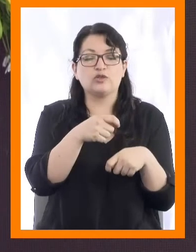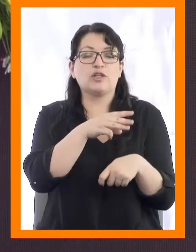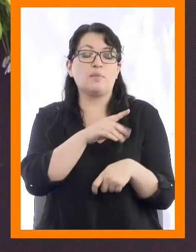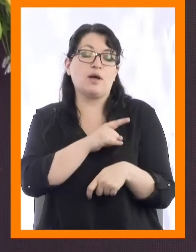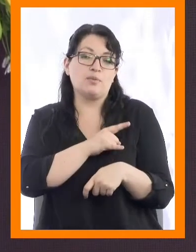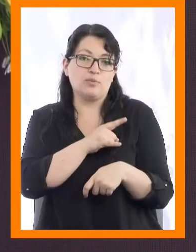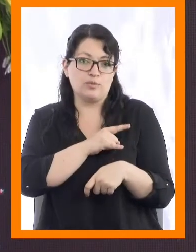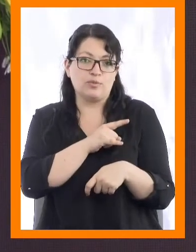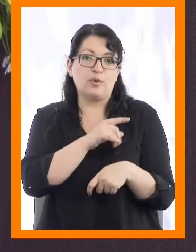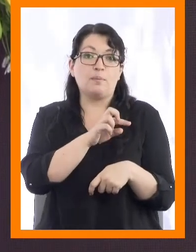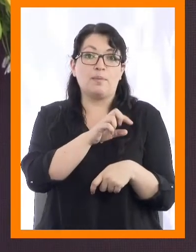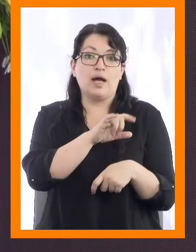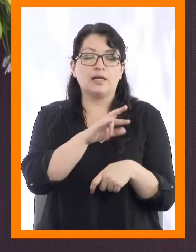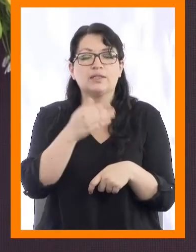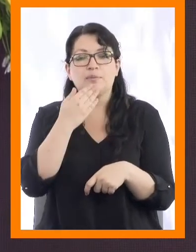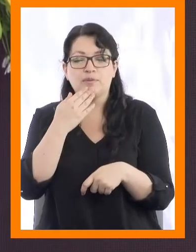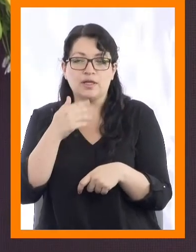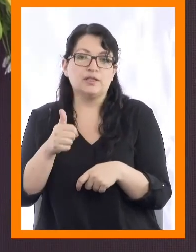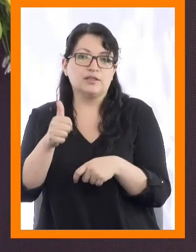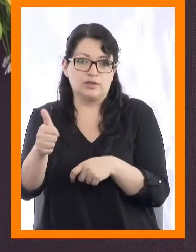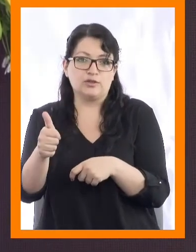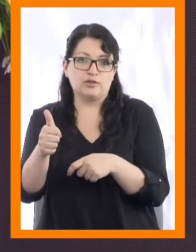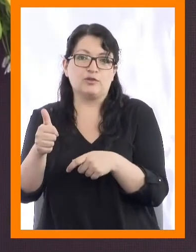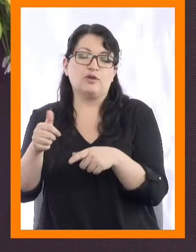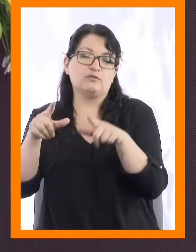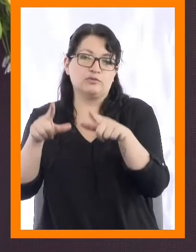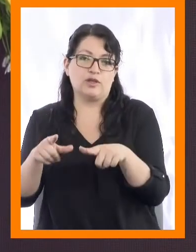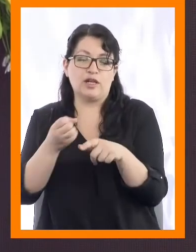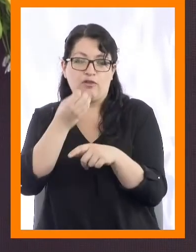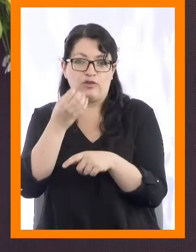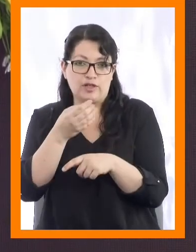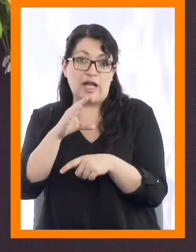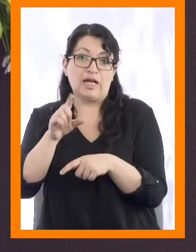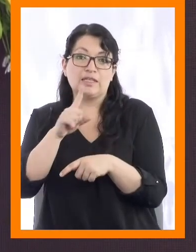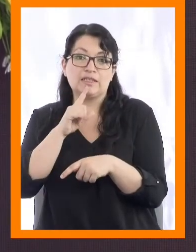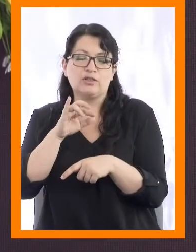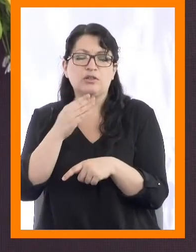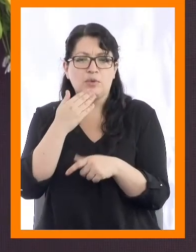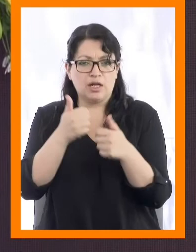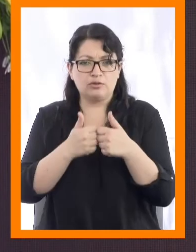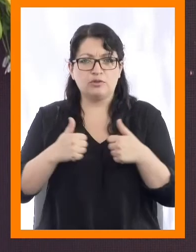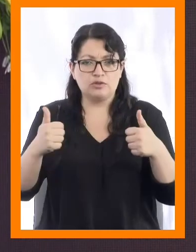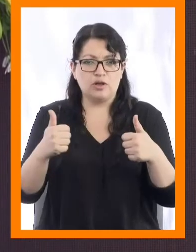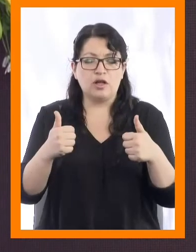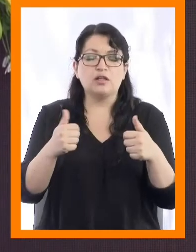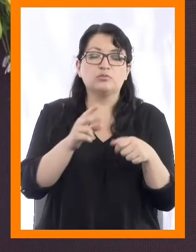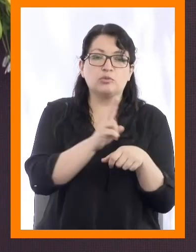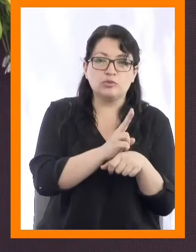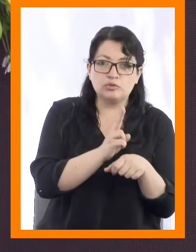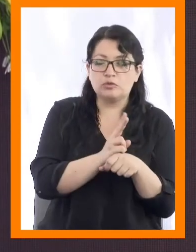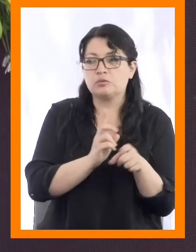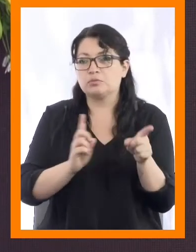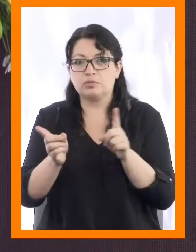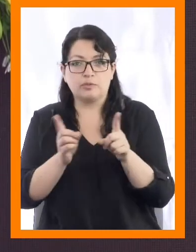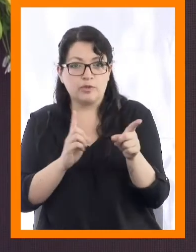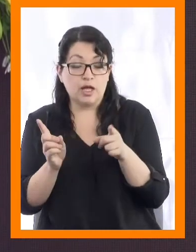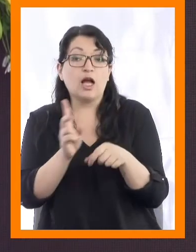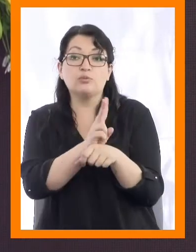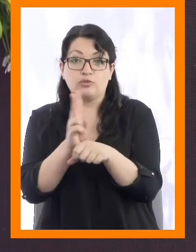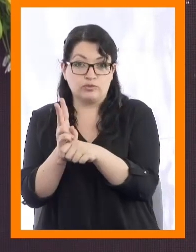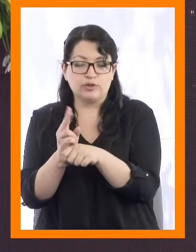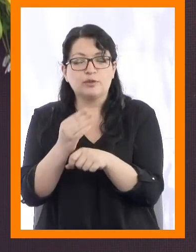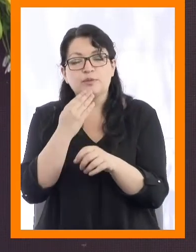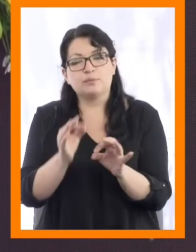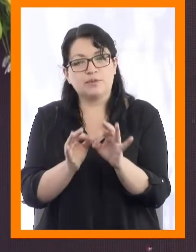al señor director académico Campus La Florida, Juan Castillo, a las autoridades académicas y administrativas, a los profesores, y muy